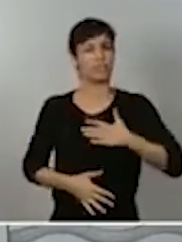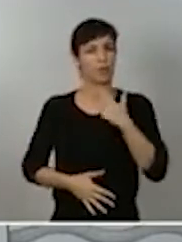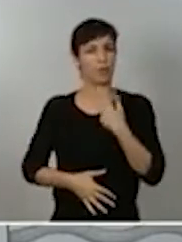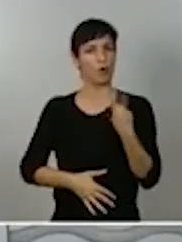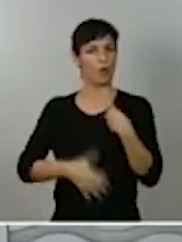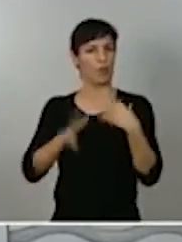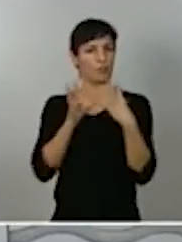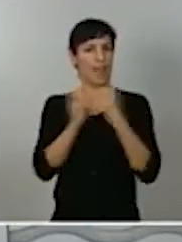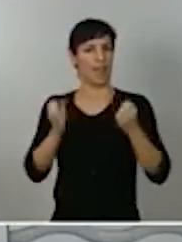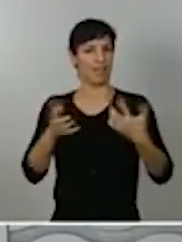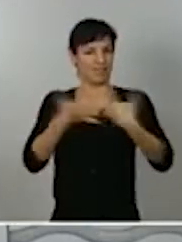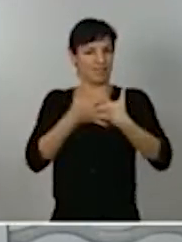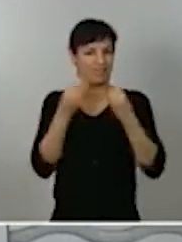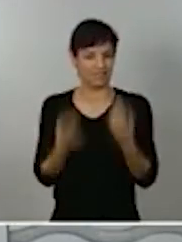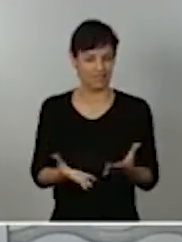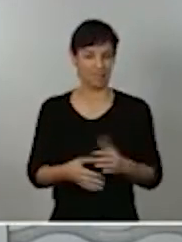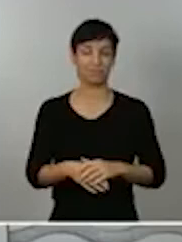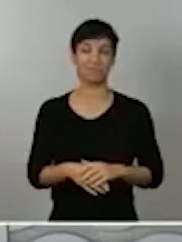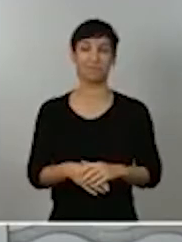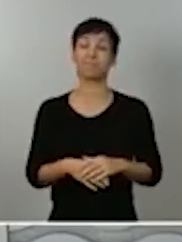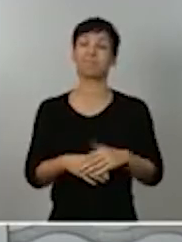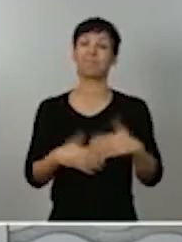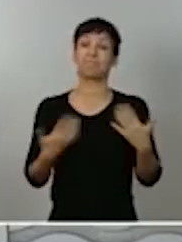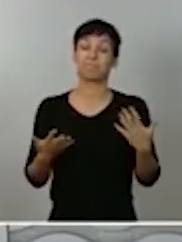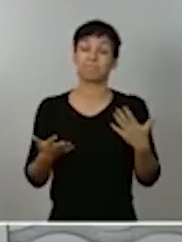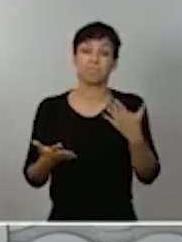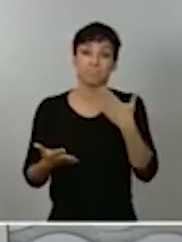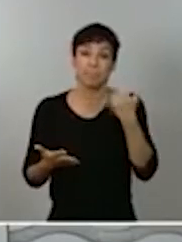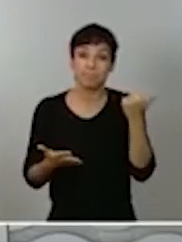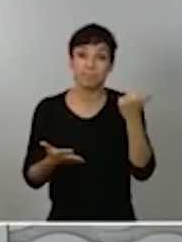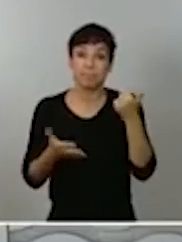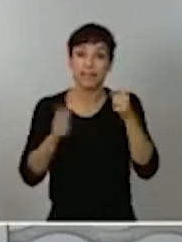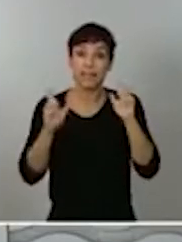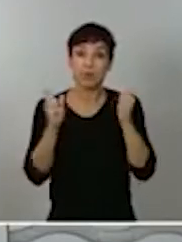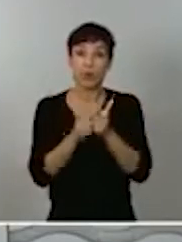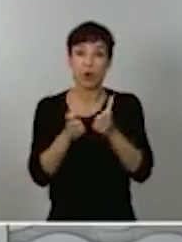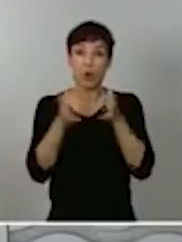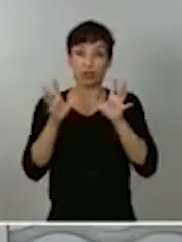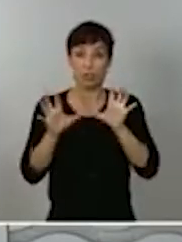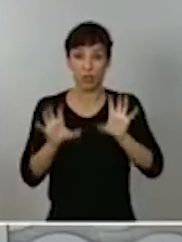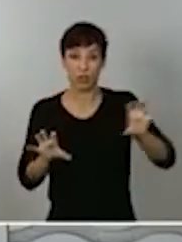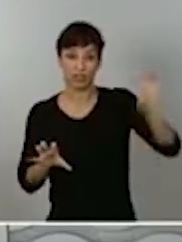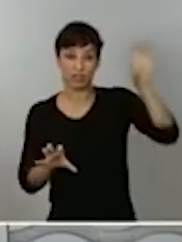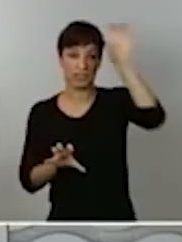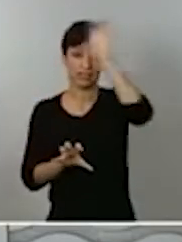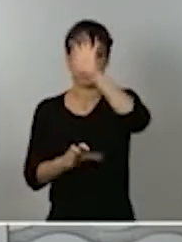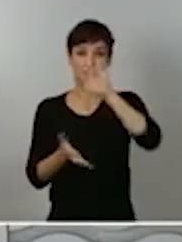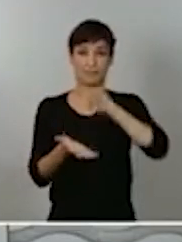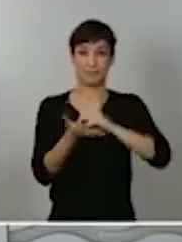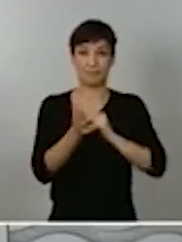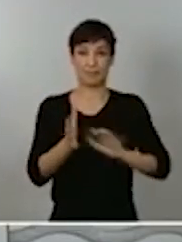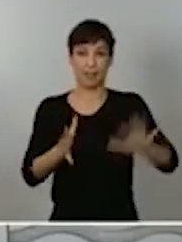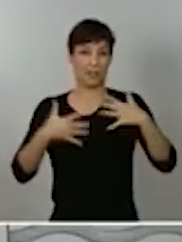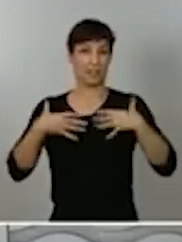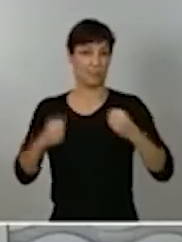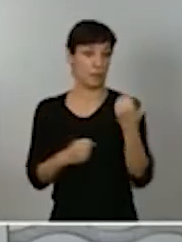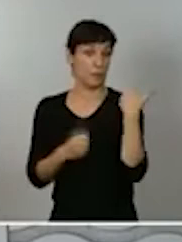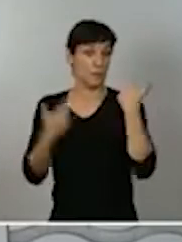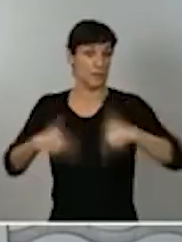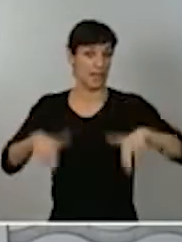Sin embargo, en la reunión del Consejo Interterritorial del Sistema Nacional de Salud del pasado miércoles, la Comunidad de Madrid